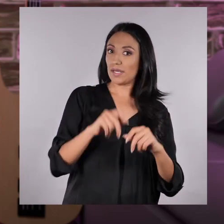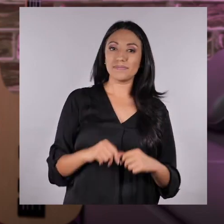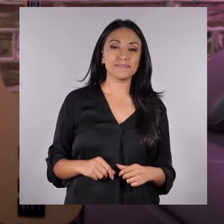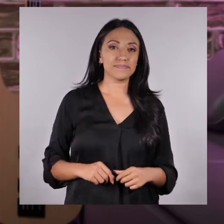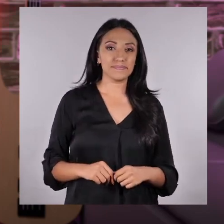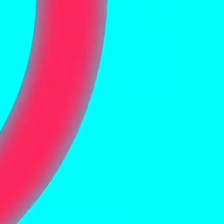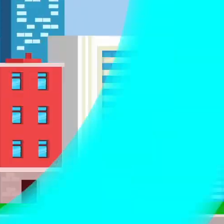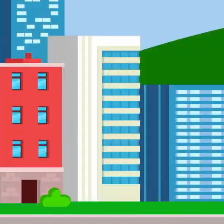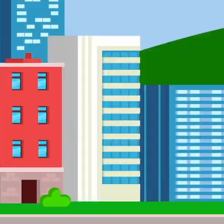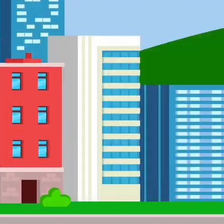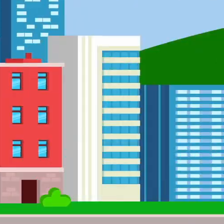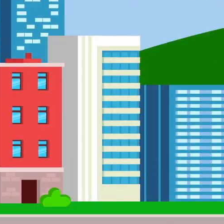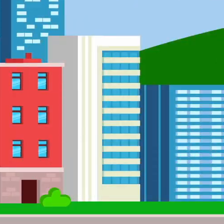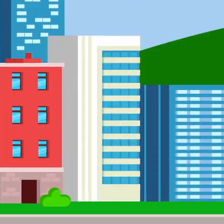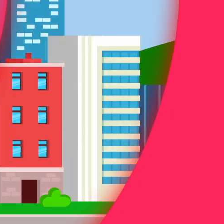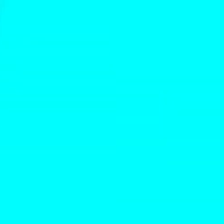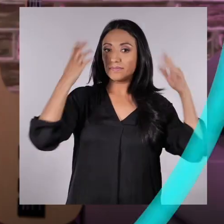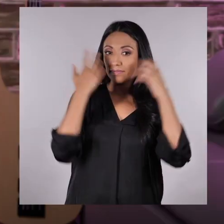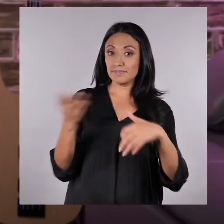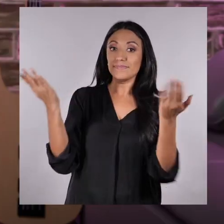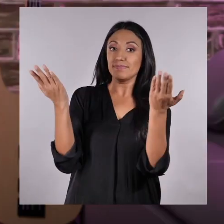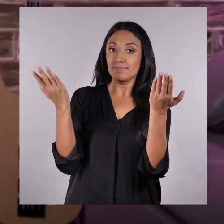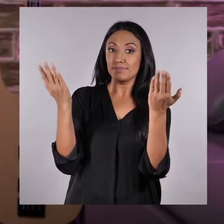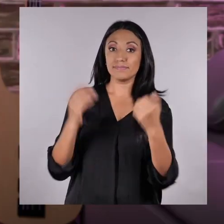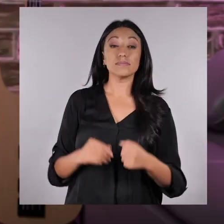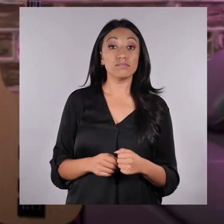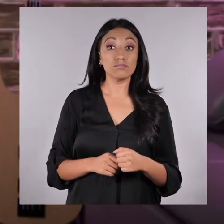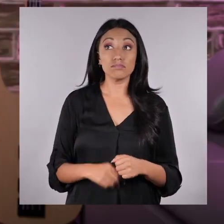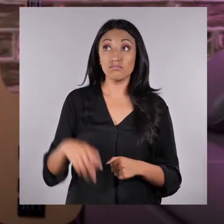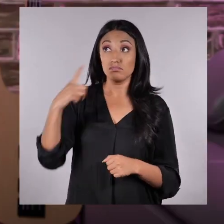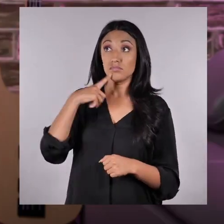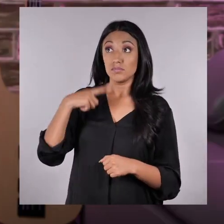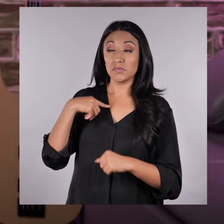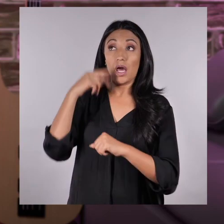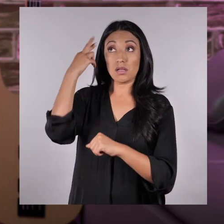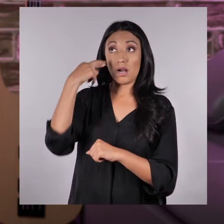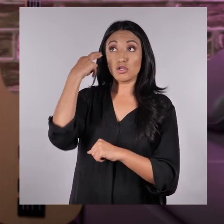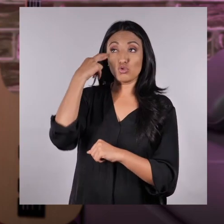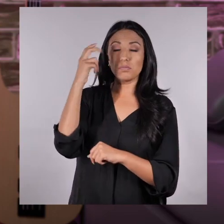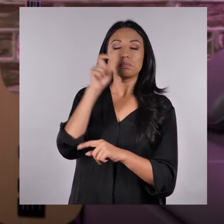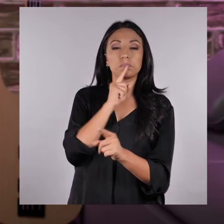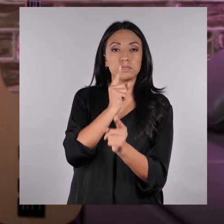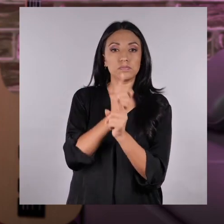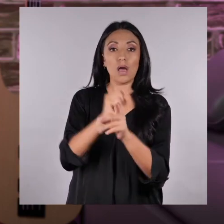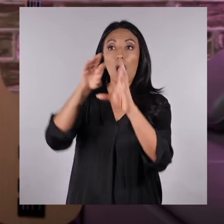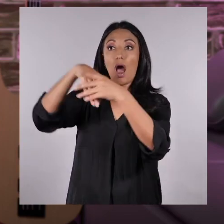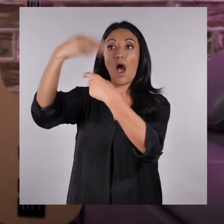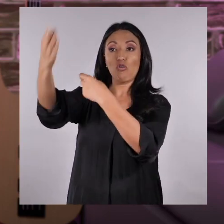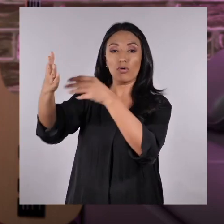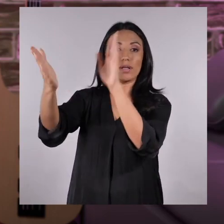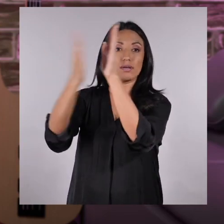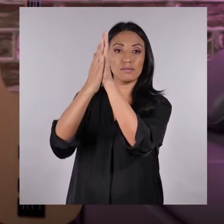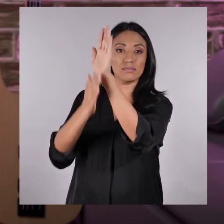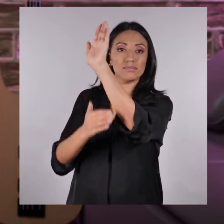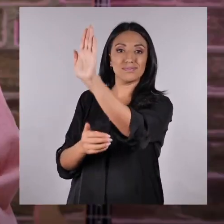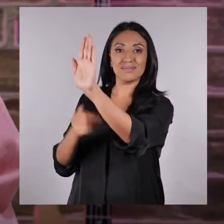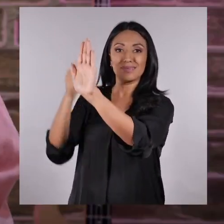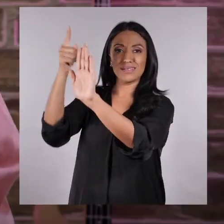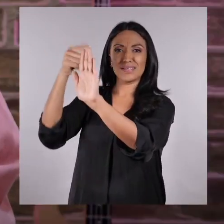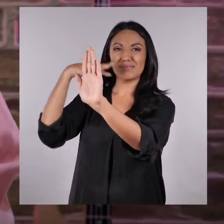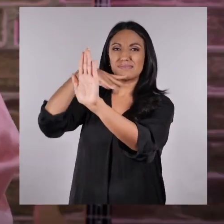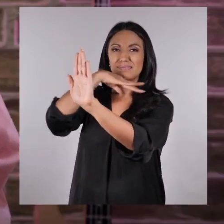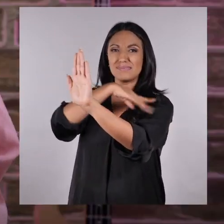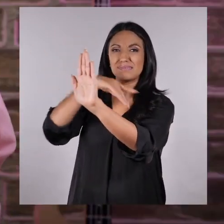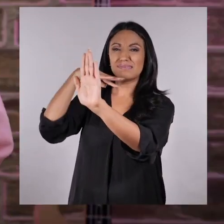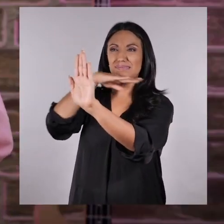¡Listo, Nick! Miren, Martichiques, Nicasio tenía razón. Afuera de la cartulina